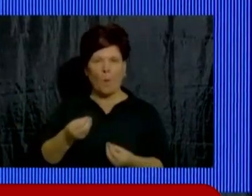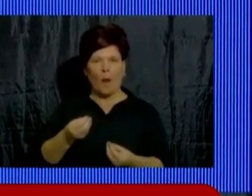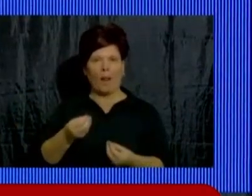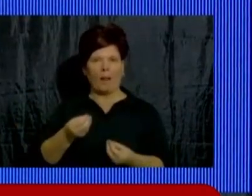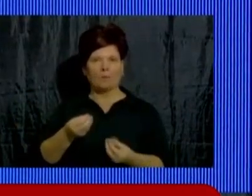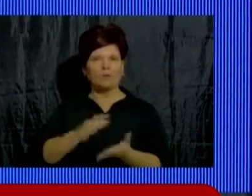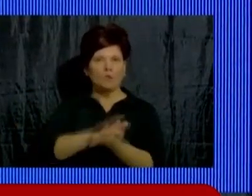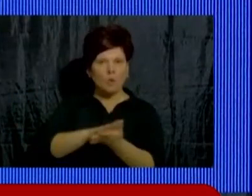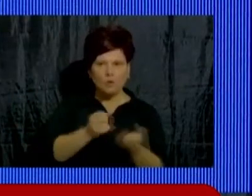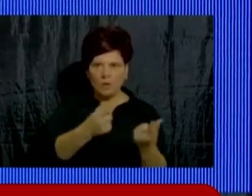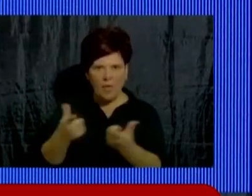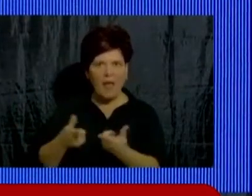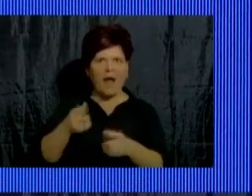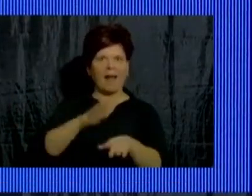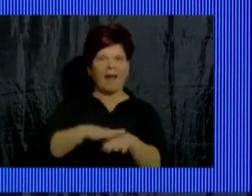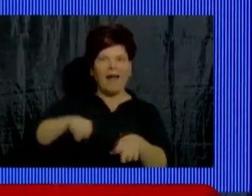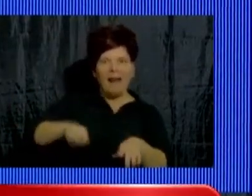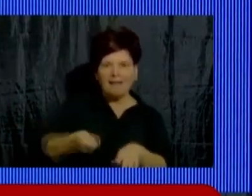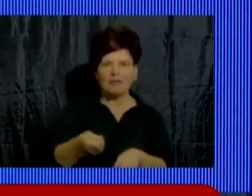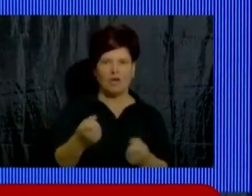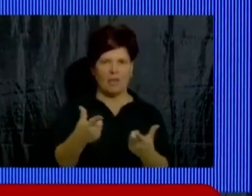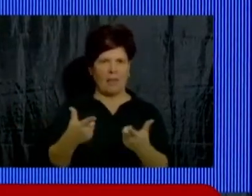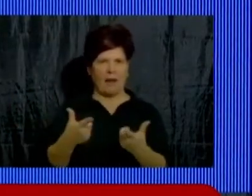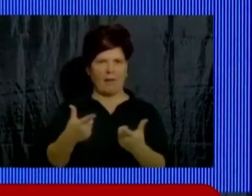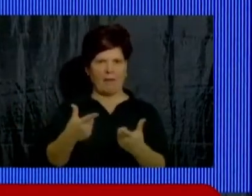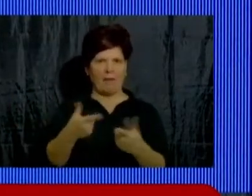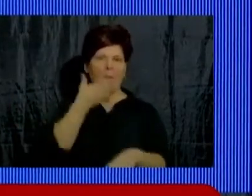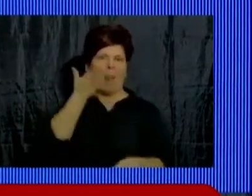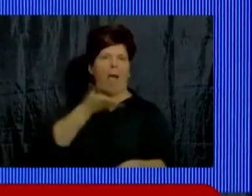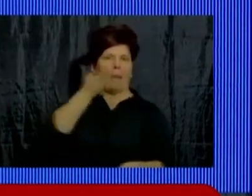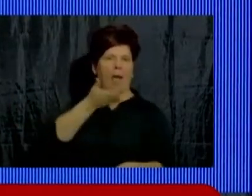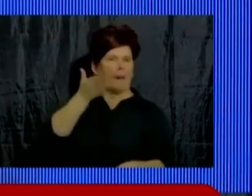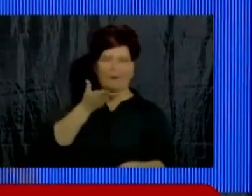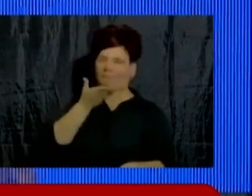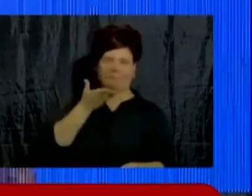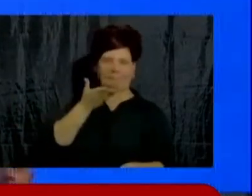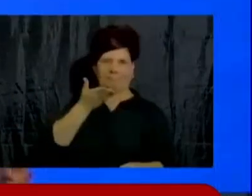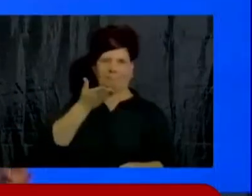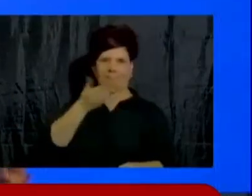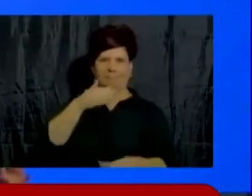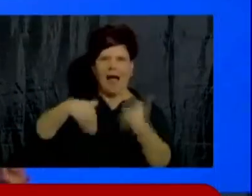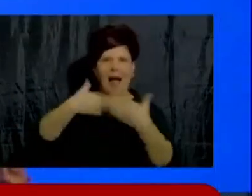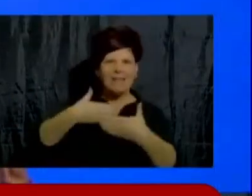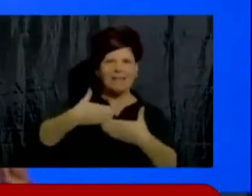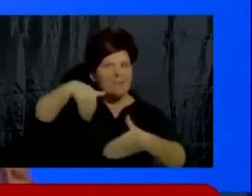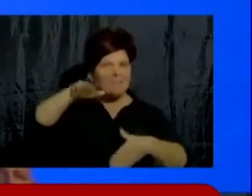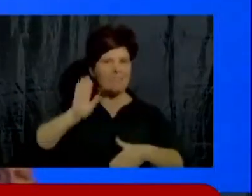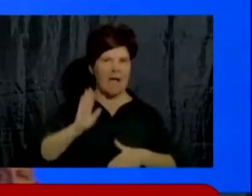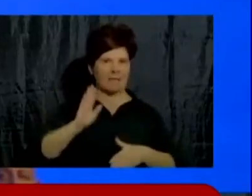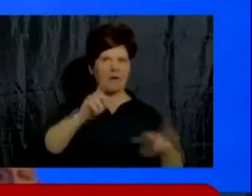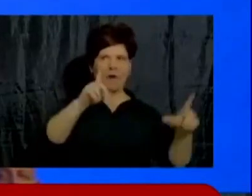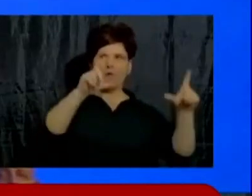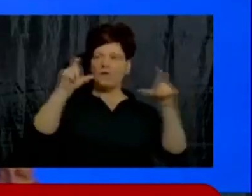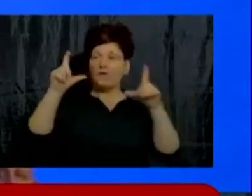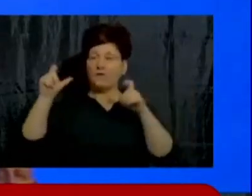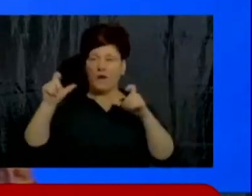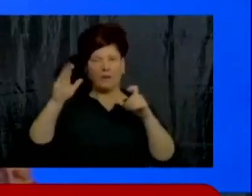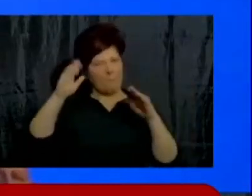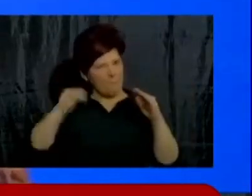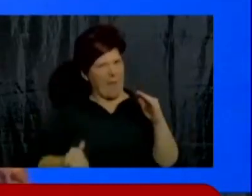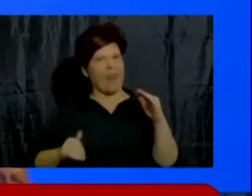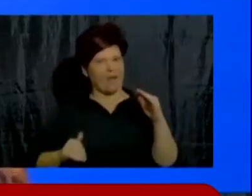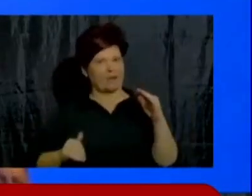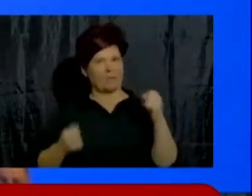Menos palabras y más hechos, menos fotos, menos redes sociales y más